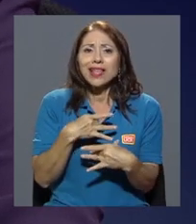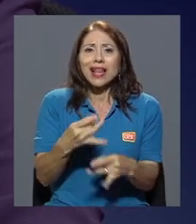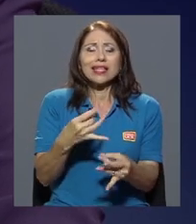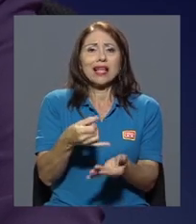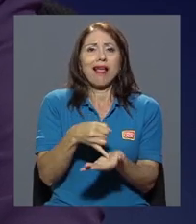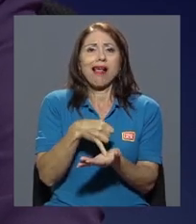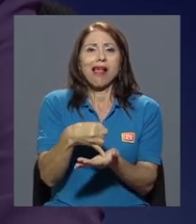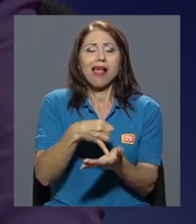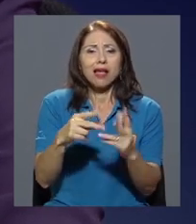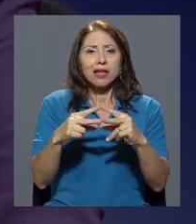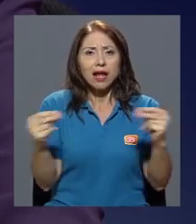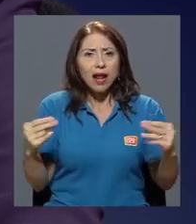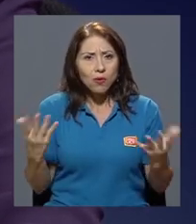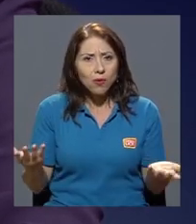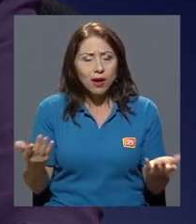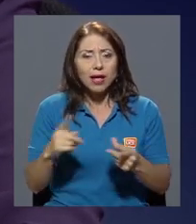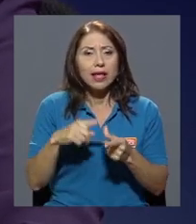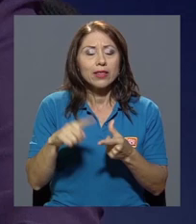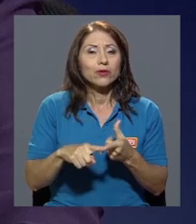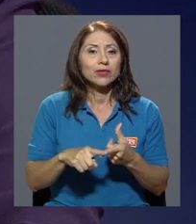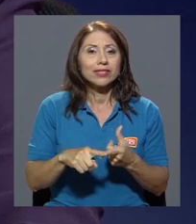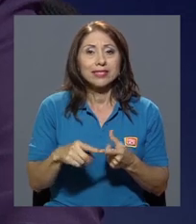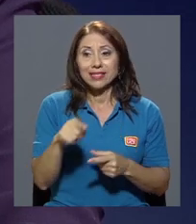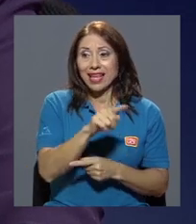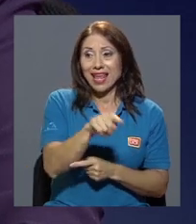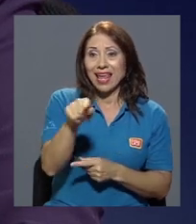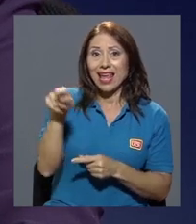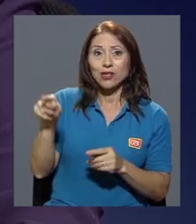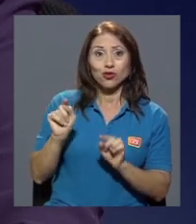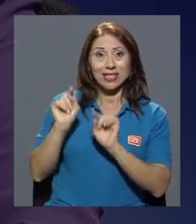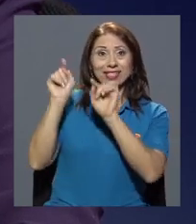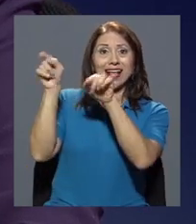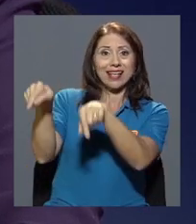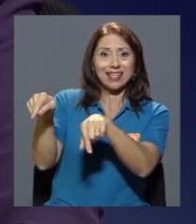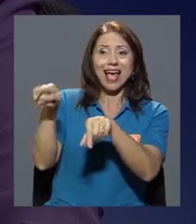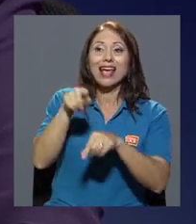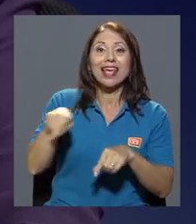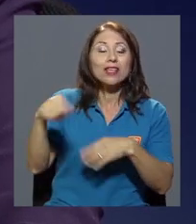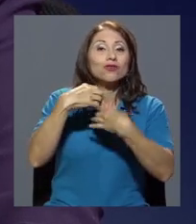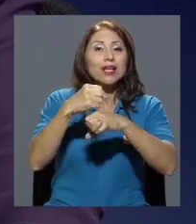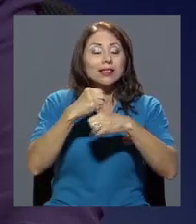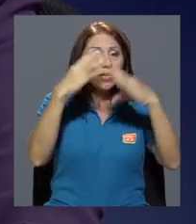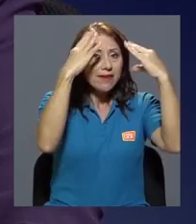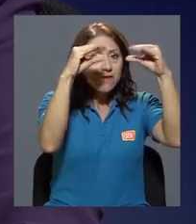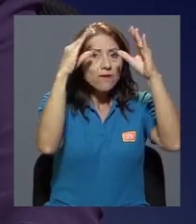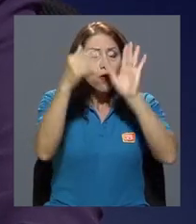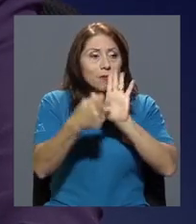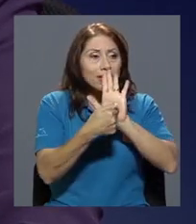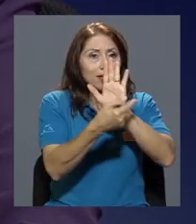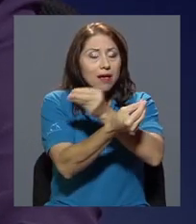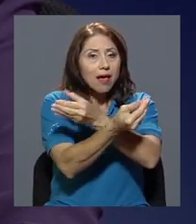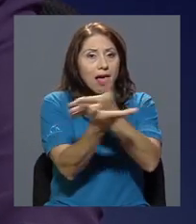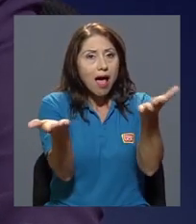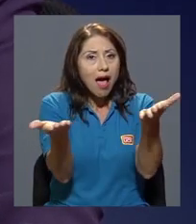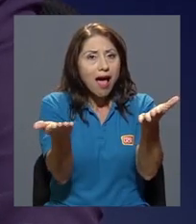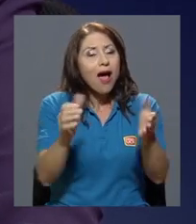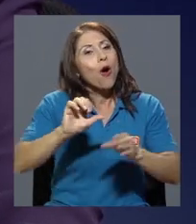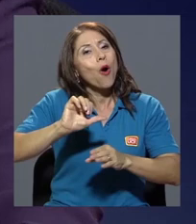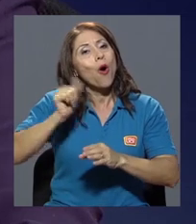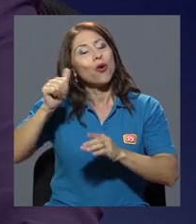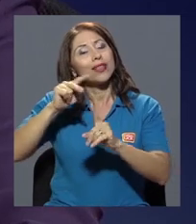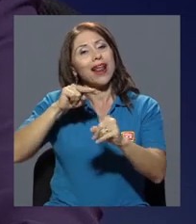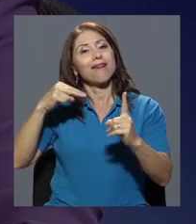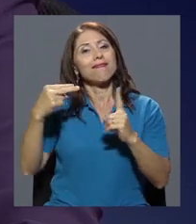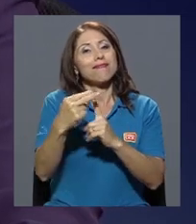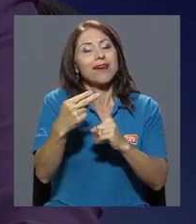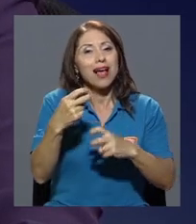Nicaragua. Entonces, el hecho de que ellos estén allá, el hecho de que emitan estos informes, por supuesto, que da otra dimensión al conflicto.